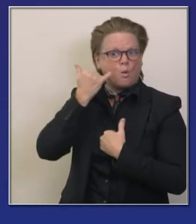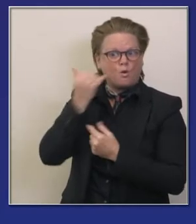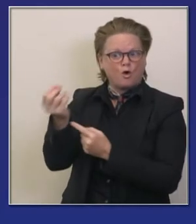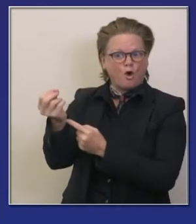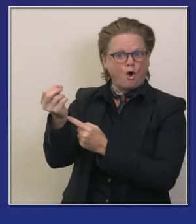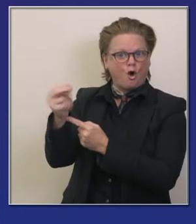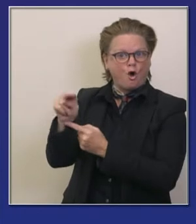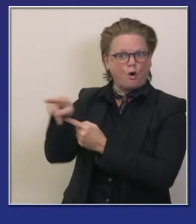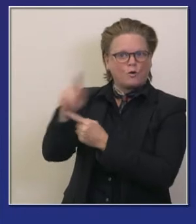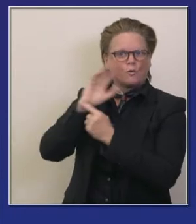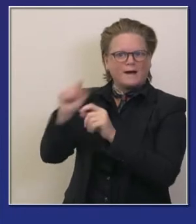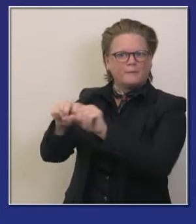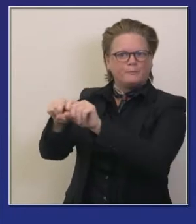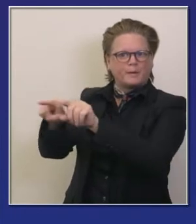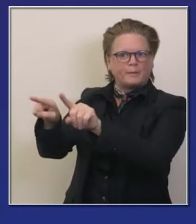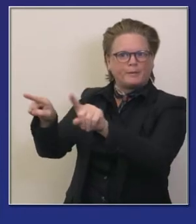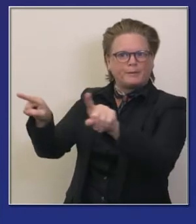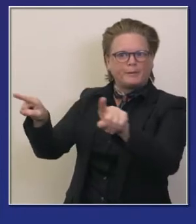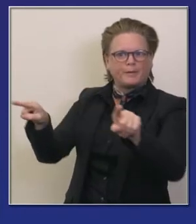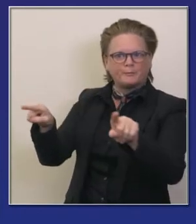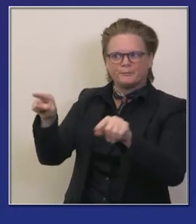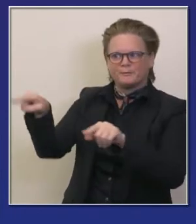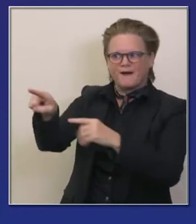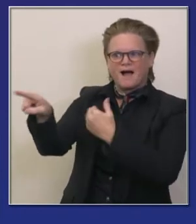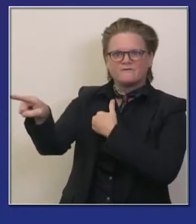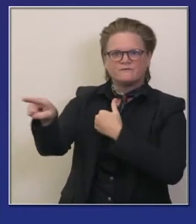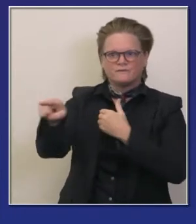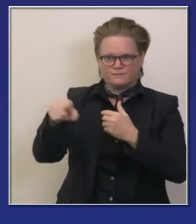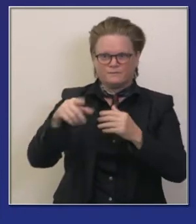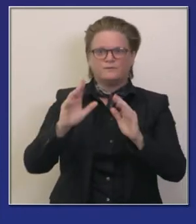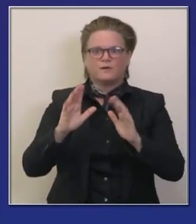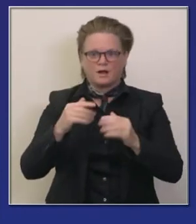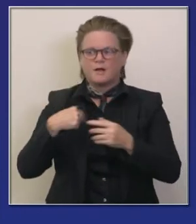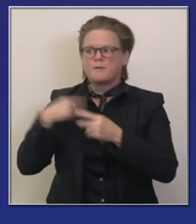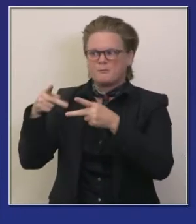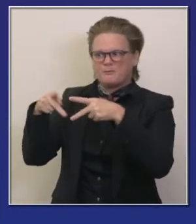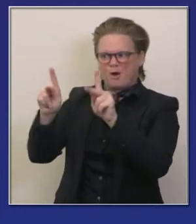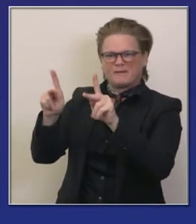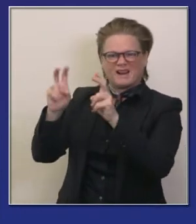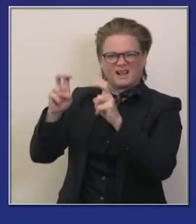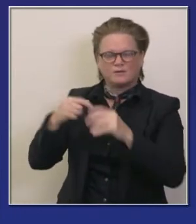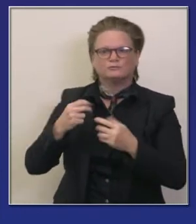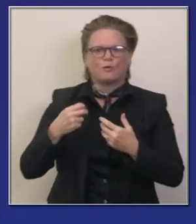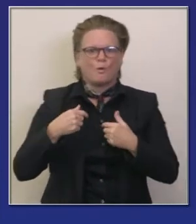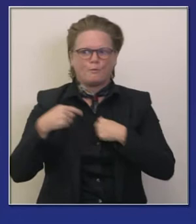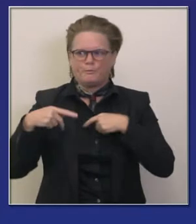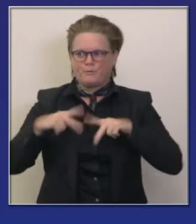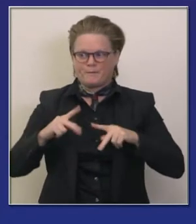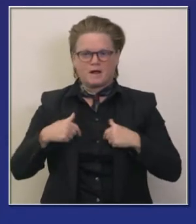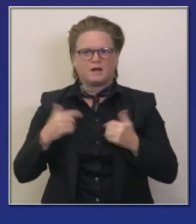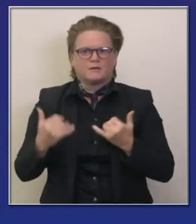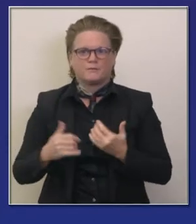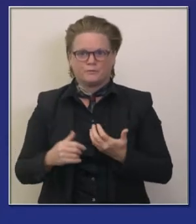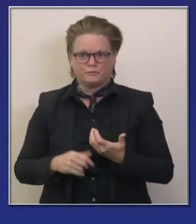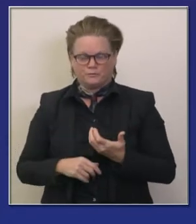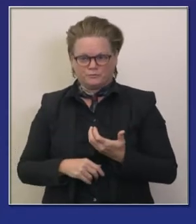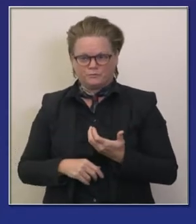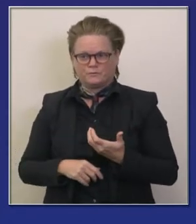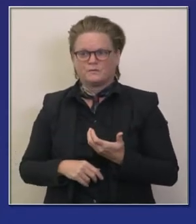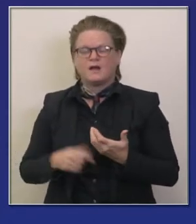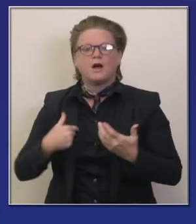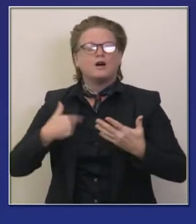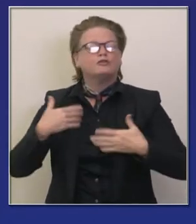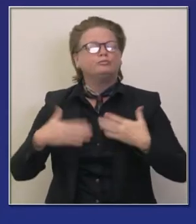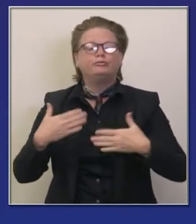y lo envían a información como puede ver usted ahí en la pantalla ha estado expuesto